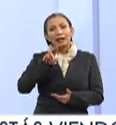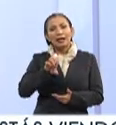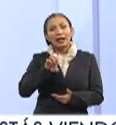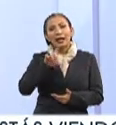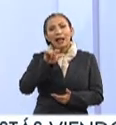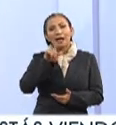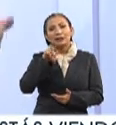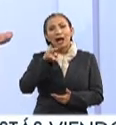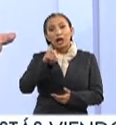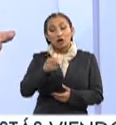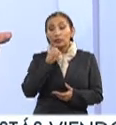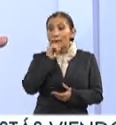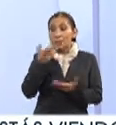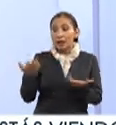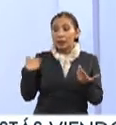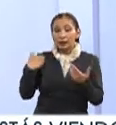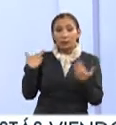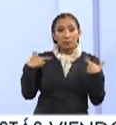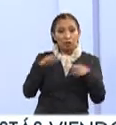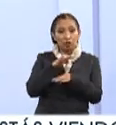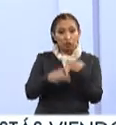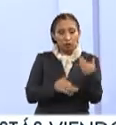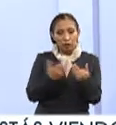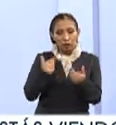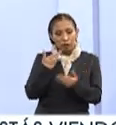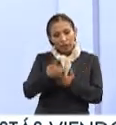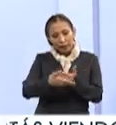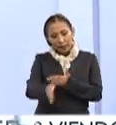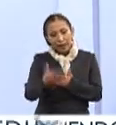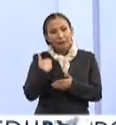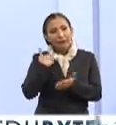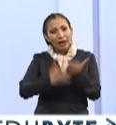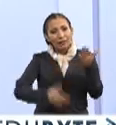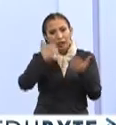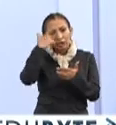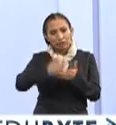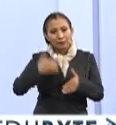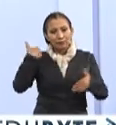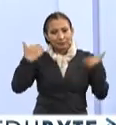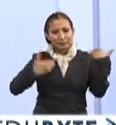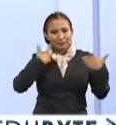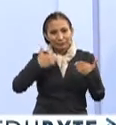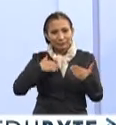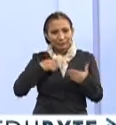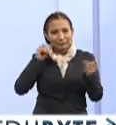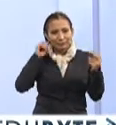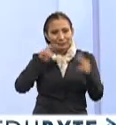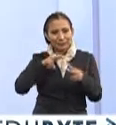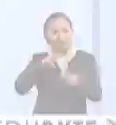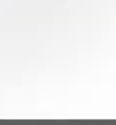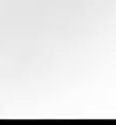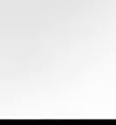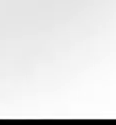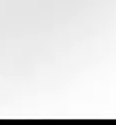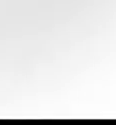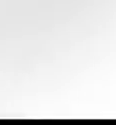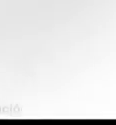y también en nombre de todos ellos desearle que tenga usted lo que resta de ella una aventurosa noche. Hasta mañana.